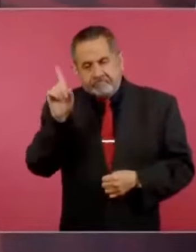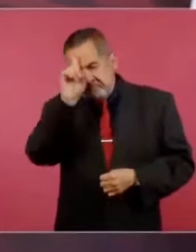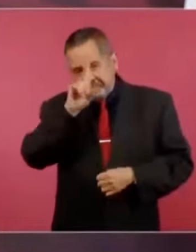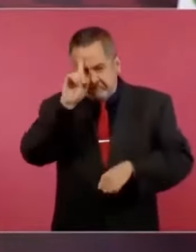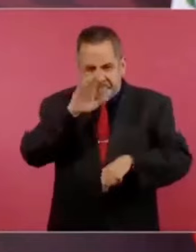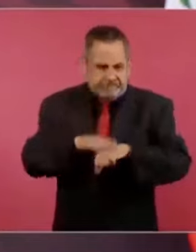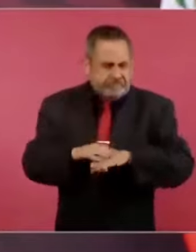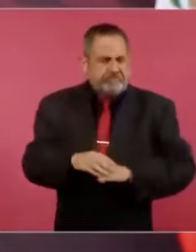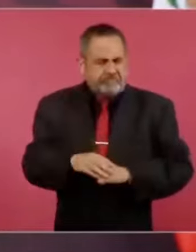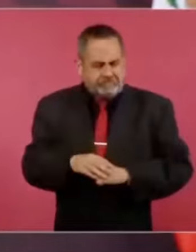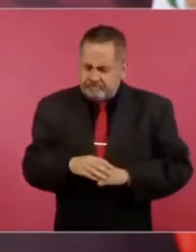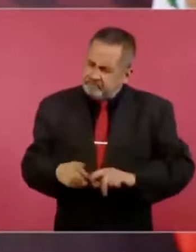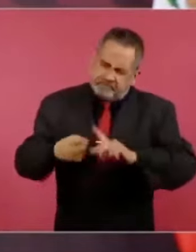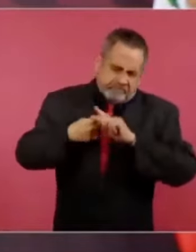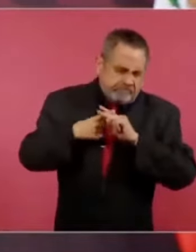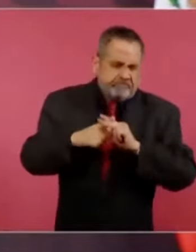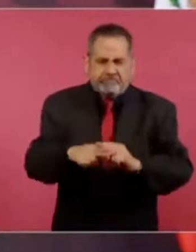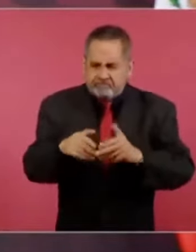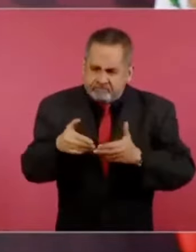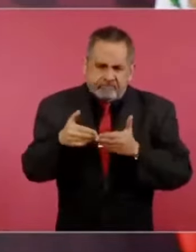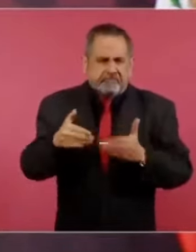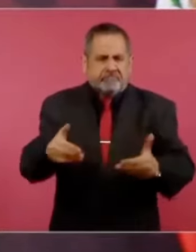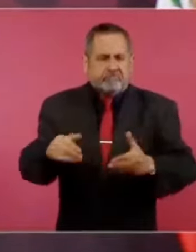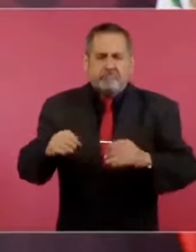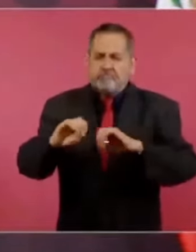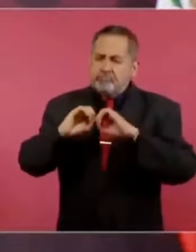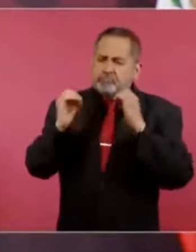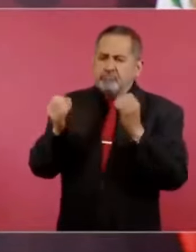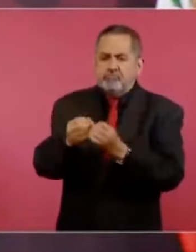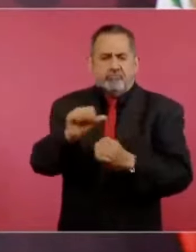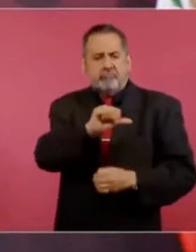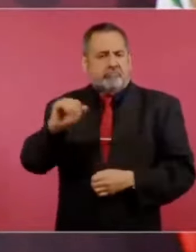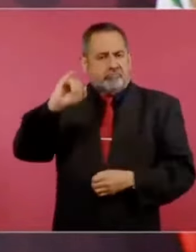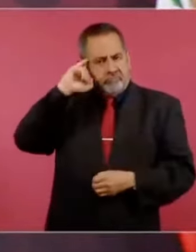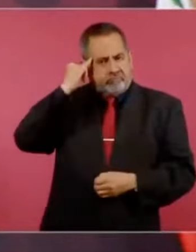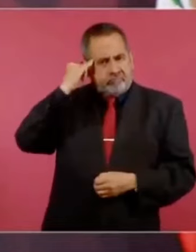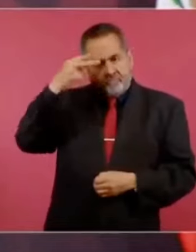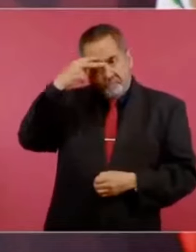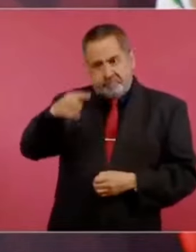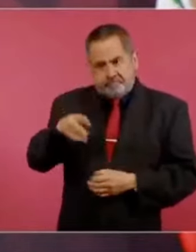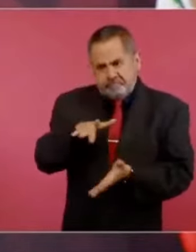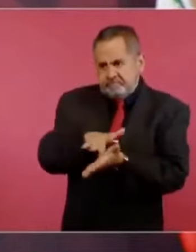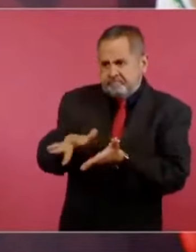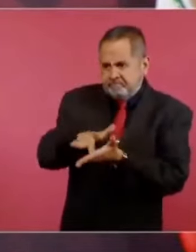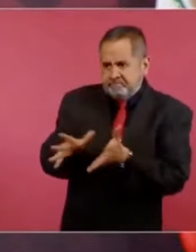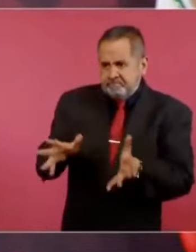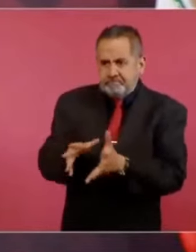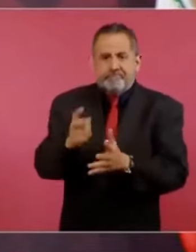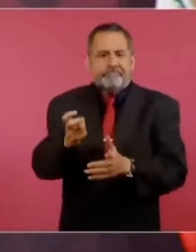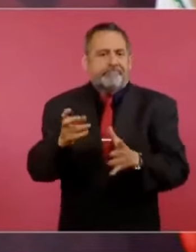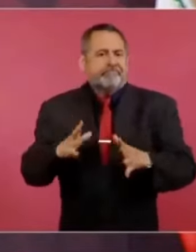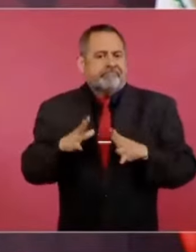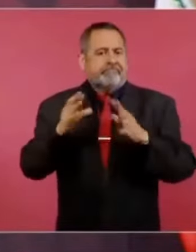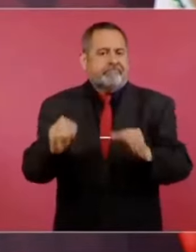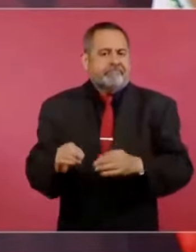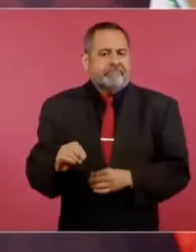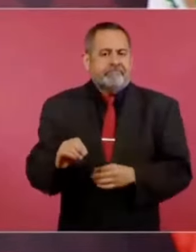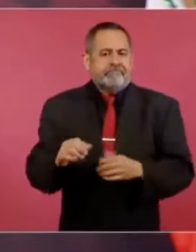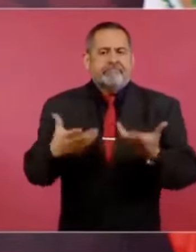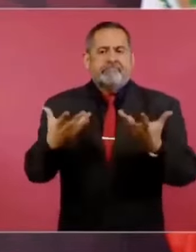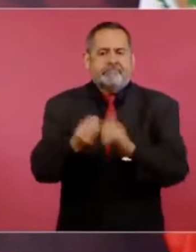iniciar la organización de los campesinos de México. Con ese propósito se crearon las ligas